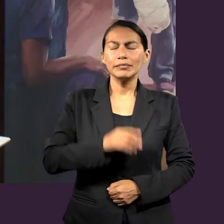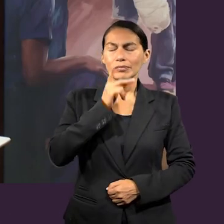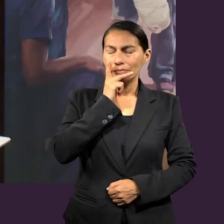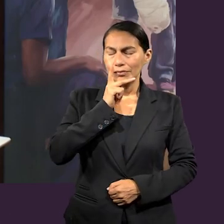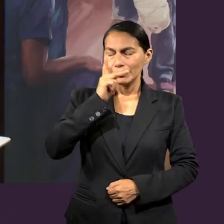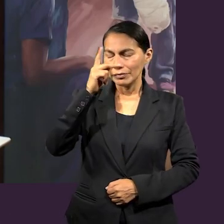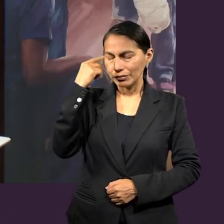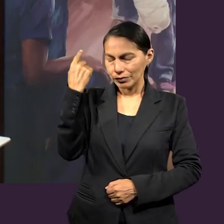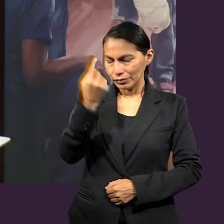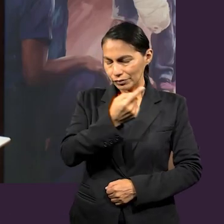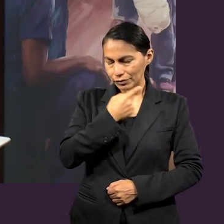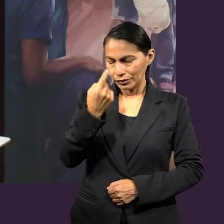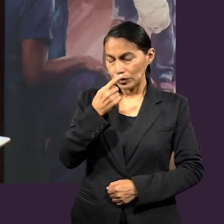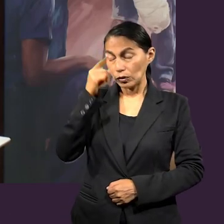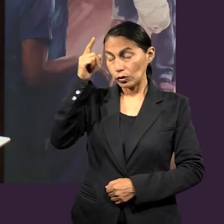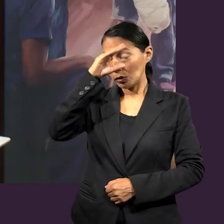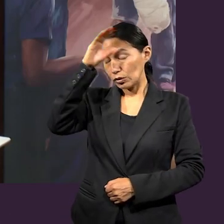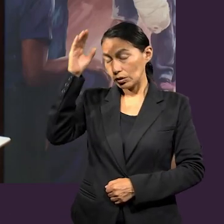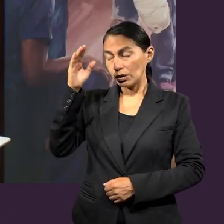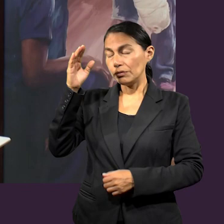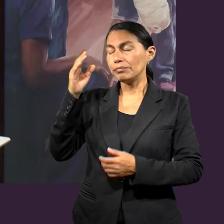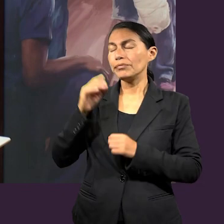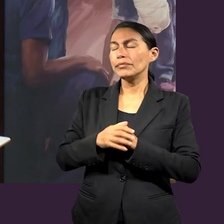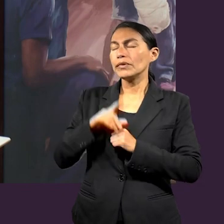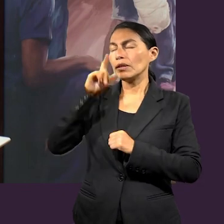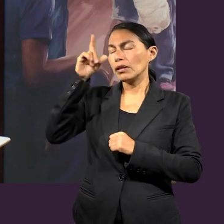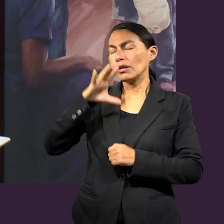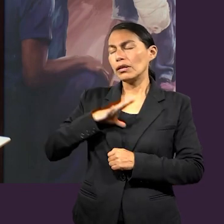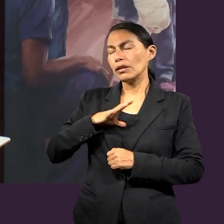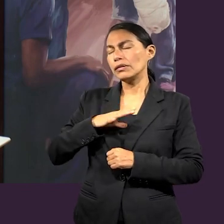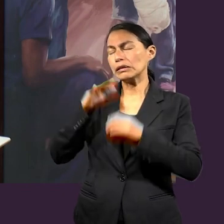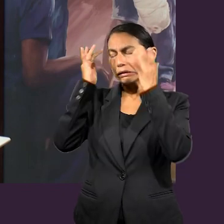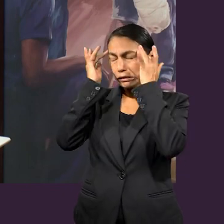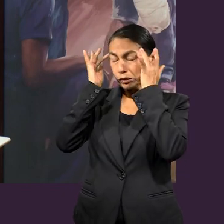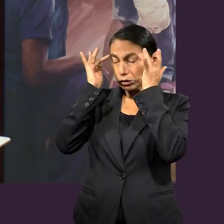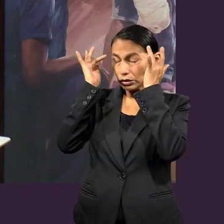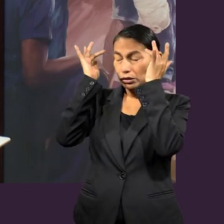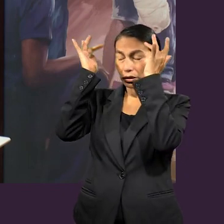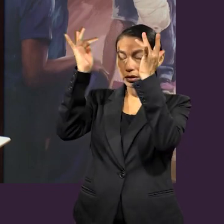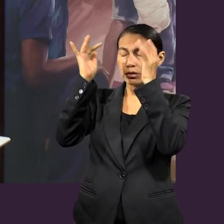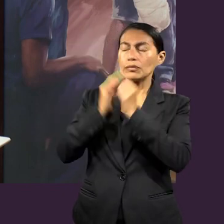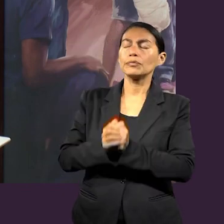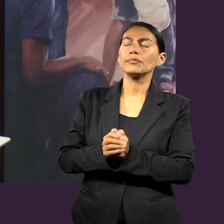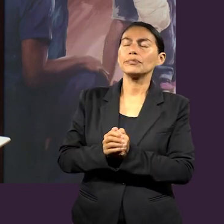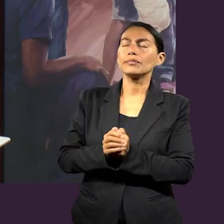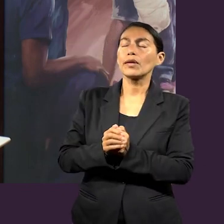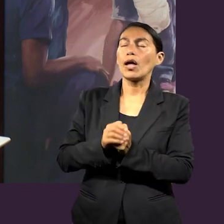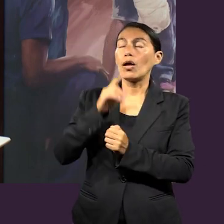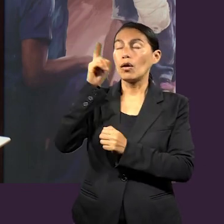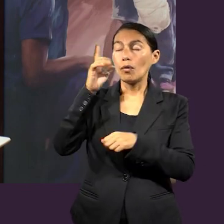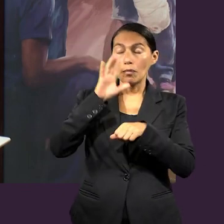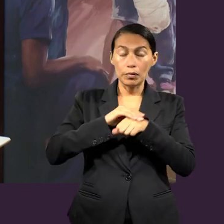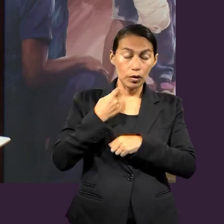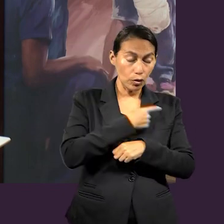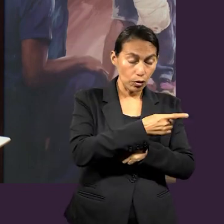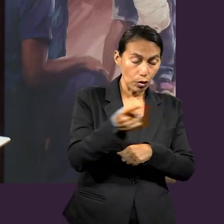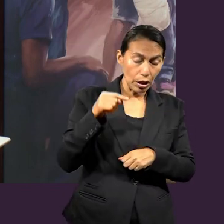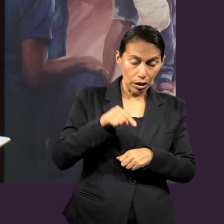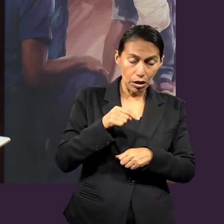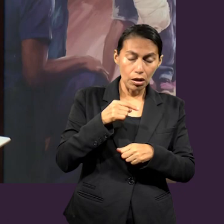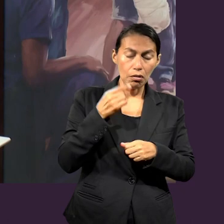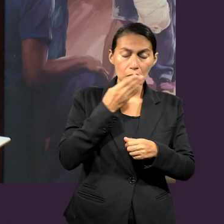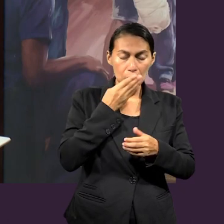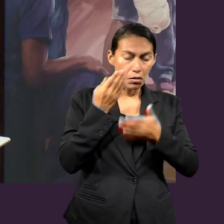Padre nuestro que seas en los cielos, santificado sea tu nombre. Gracias, Señor, porque nos permites estar aquí para poder